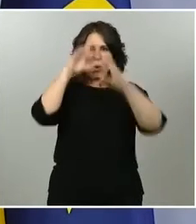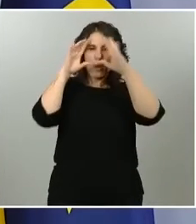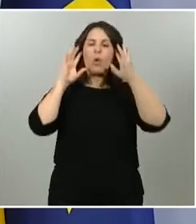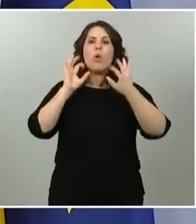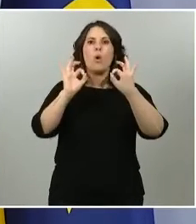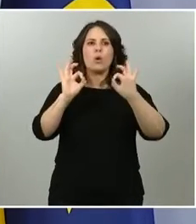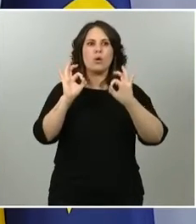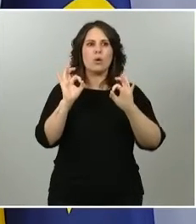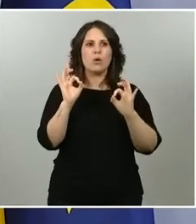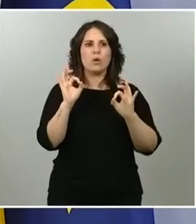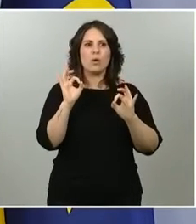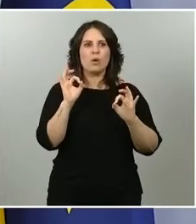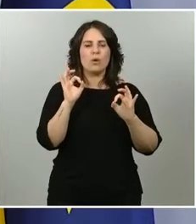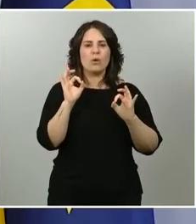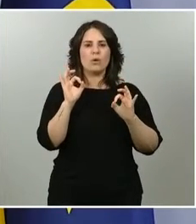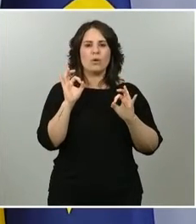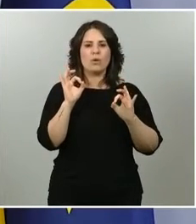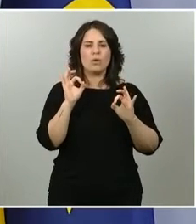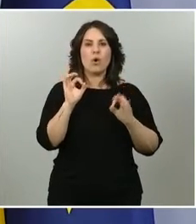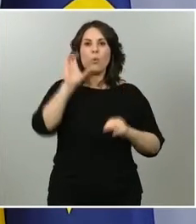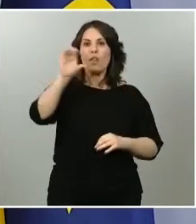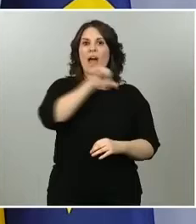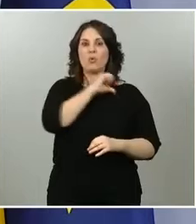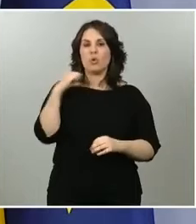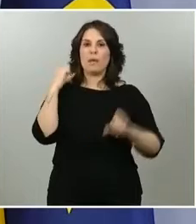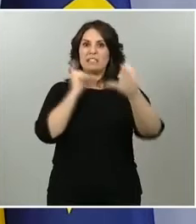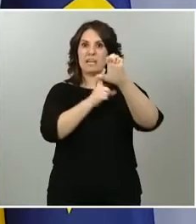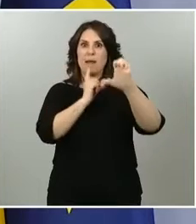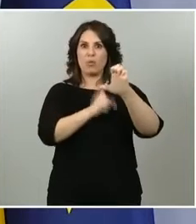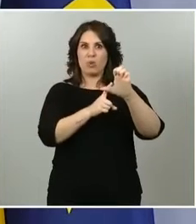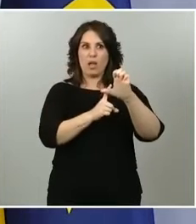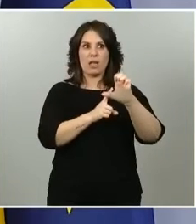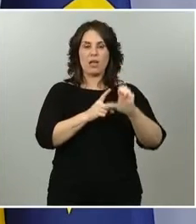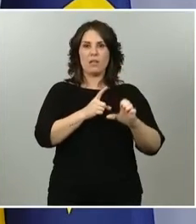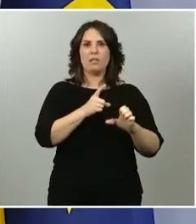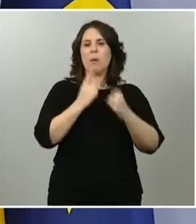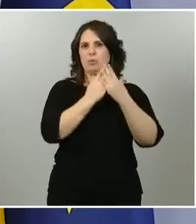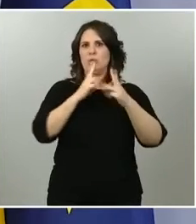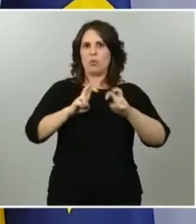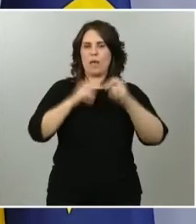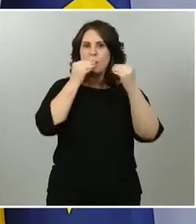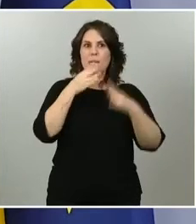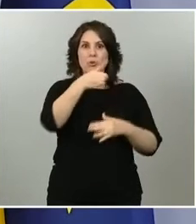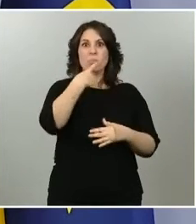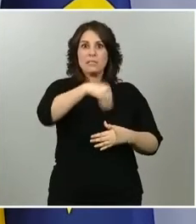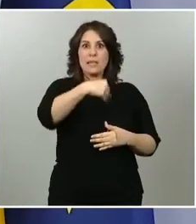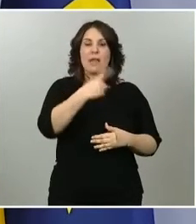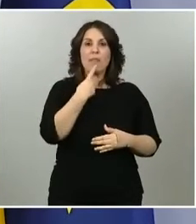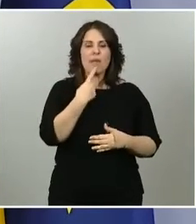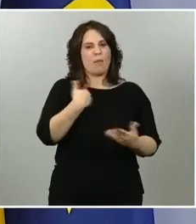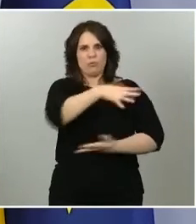nos traslade, en este caso, la comunidad autónoma de Extremadura, por el anuncio que usted me comenta que ha hecho su presidente y así lo haremos también con cualquier otra